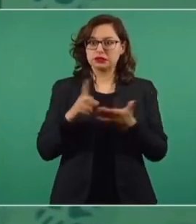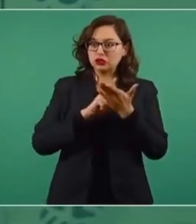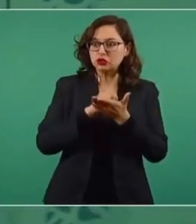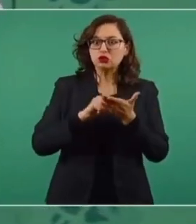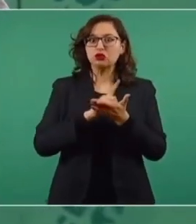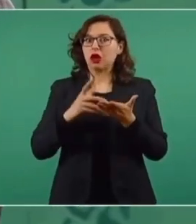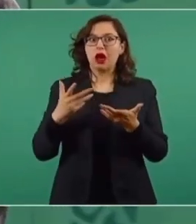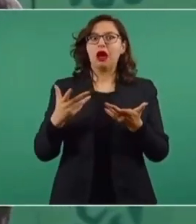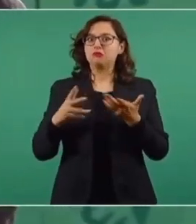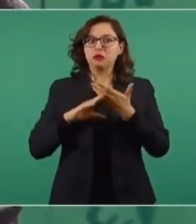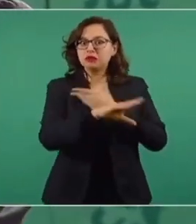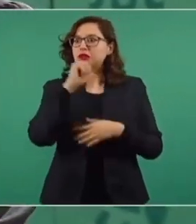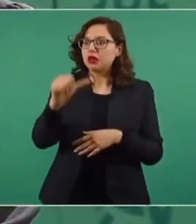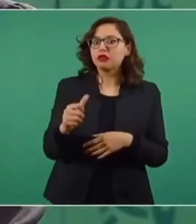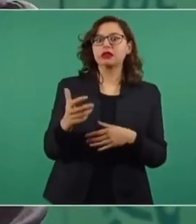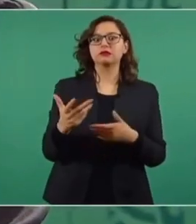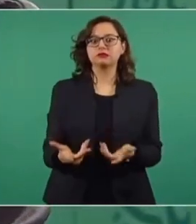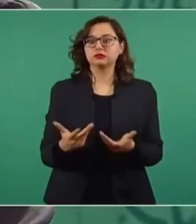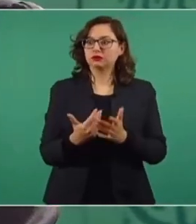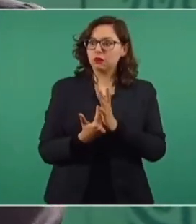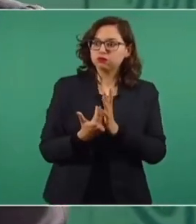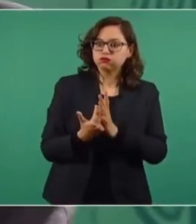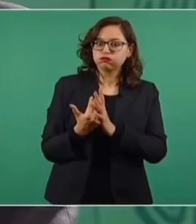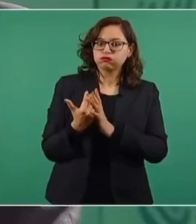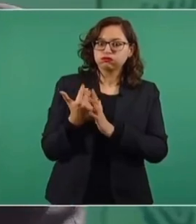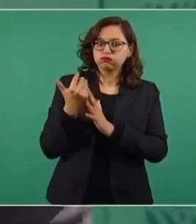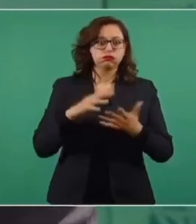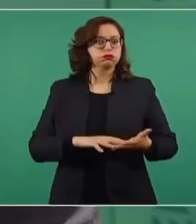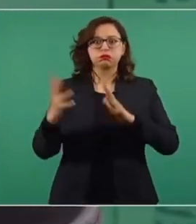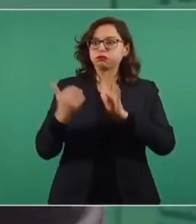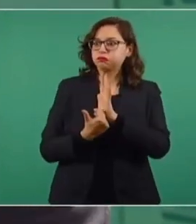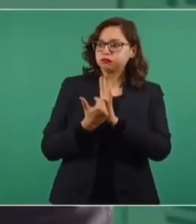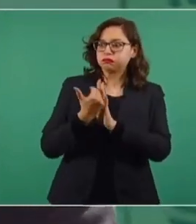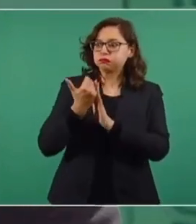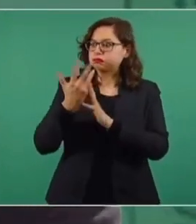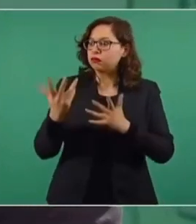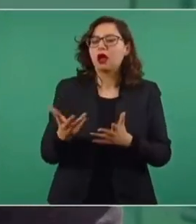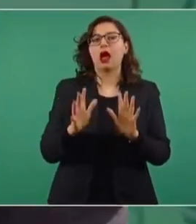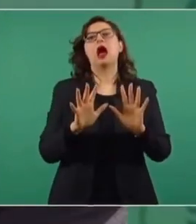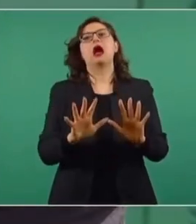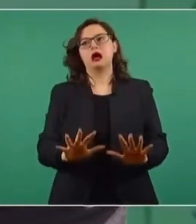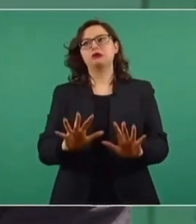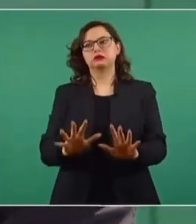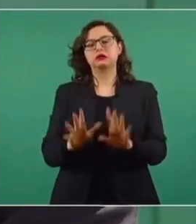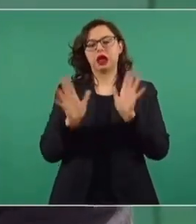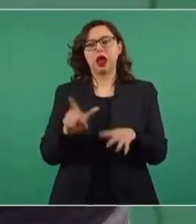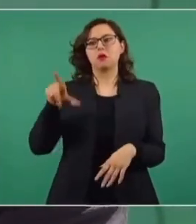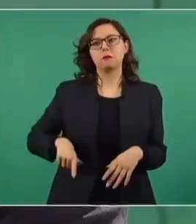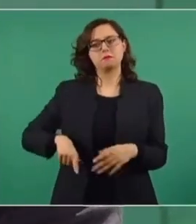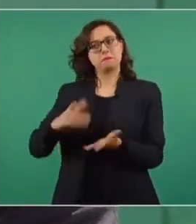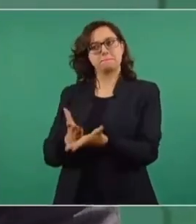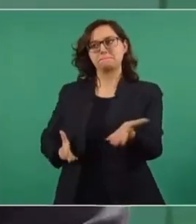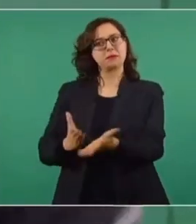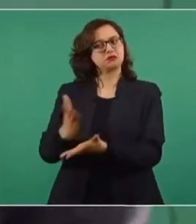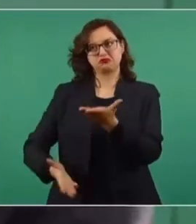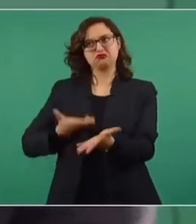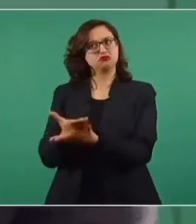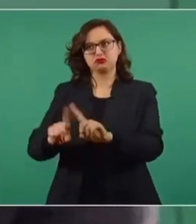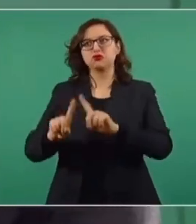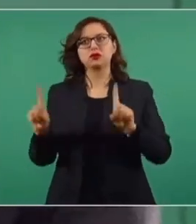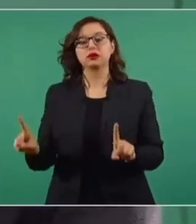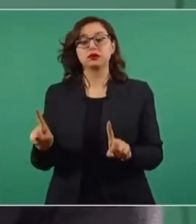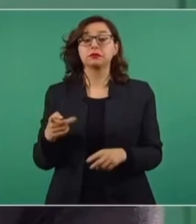drogadicción, que no es bueno para detener la violencia, pues entonces actuaríamos. Si, como algunos sostienen,